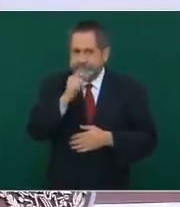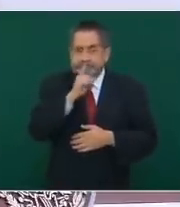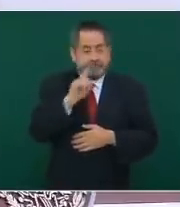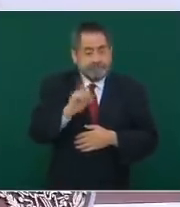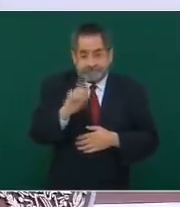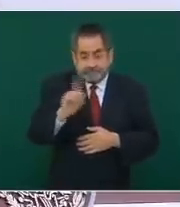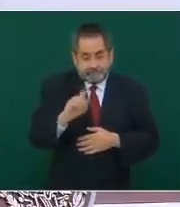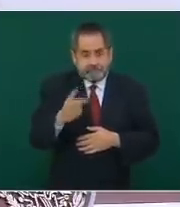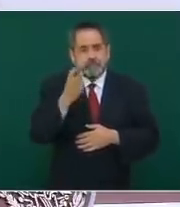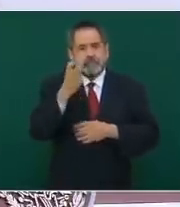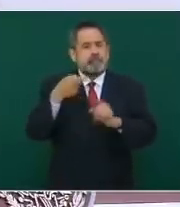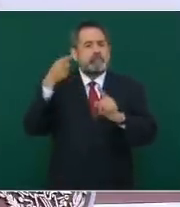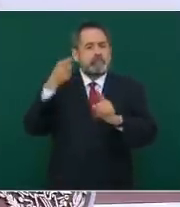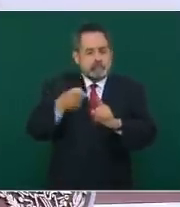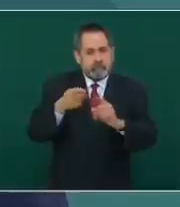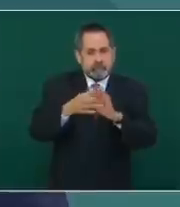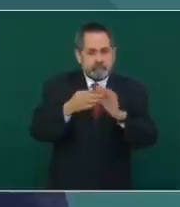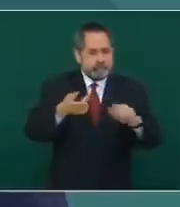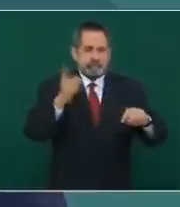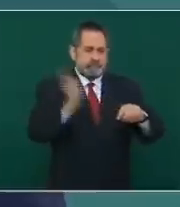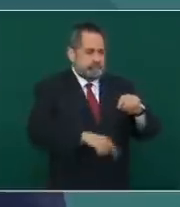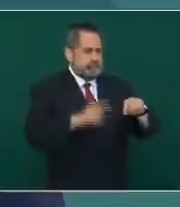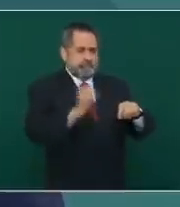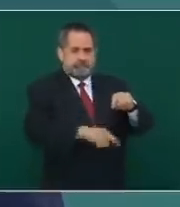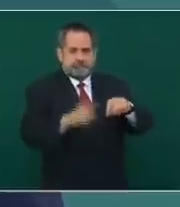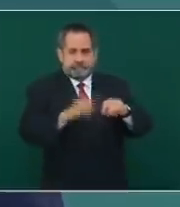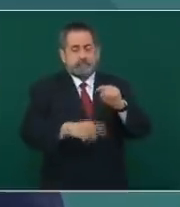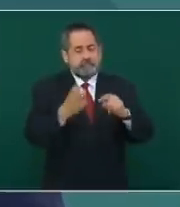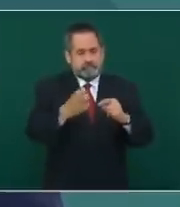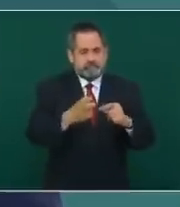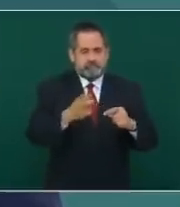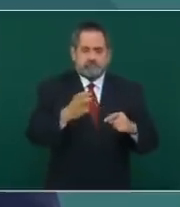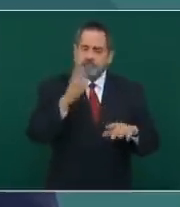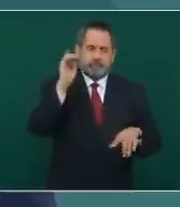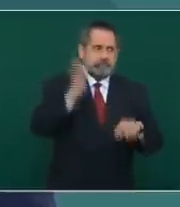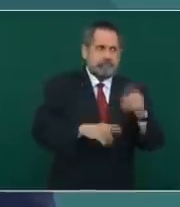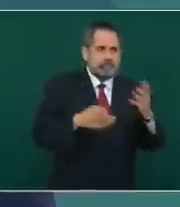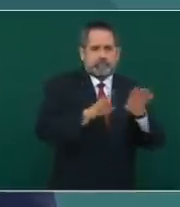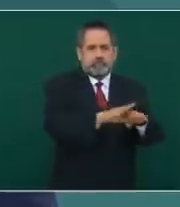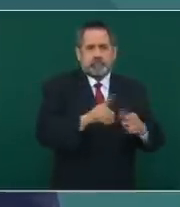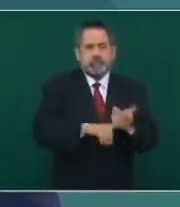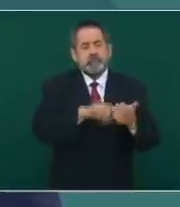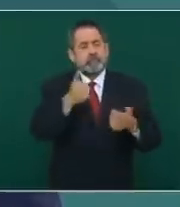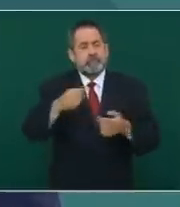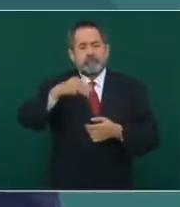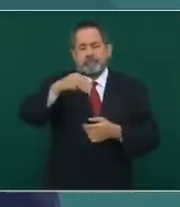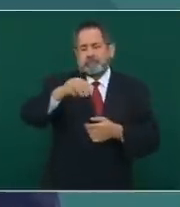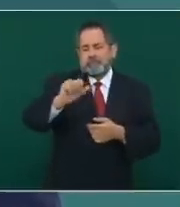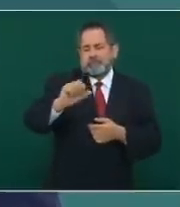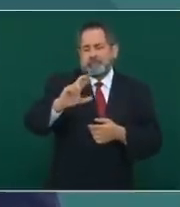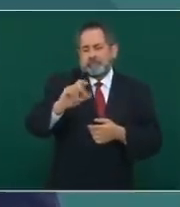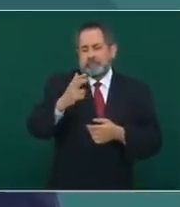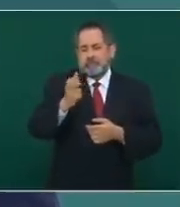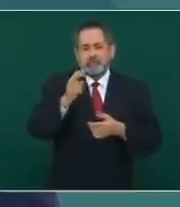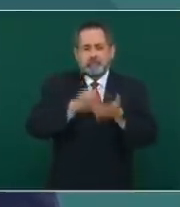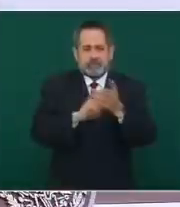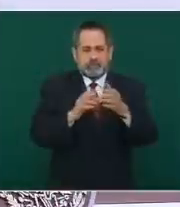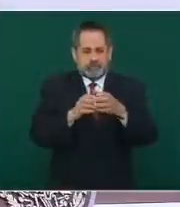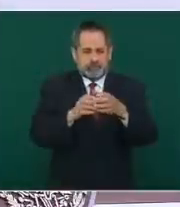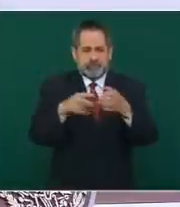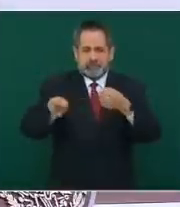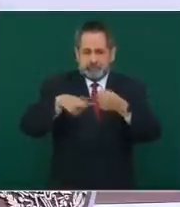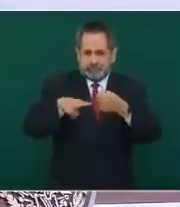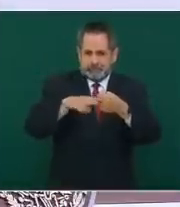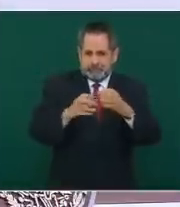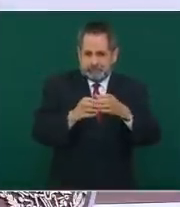Pero los casos particulares que se retiraron del mercado fueron estos. Y el de las sopas Maruchan, que vienen en vasito de